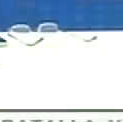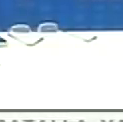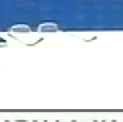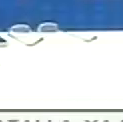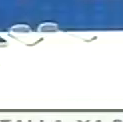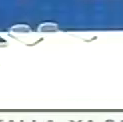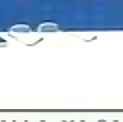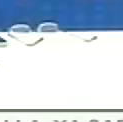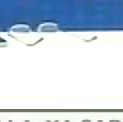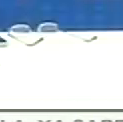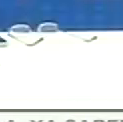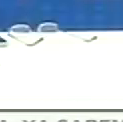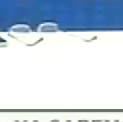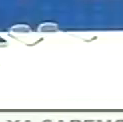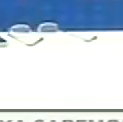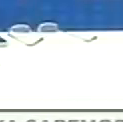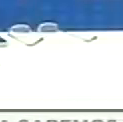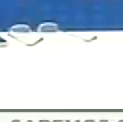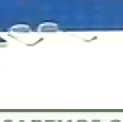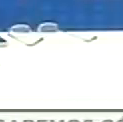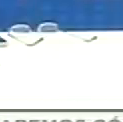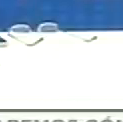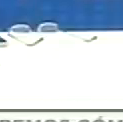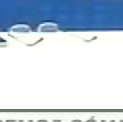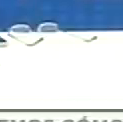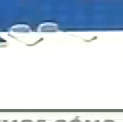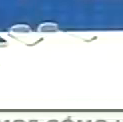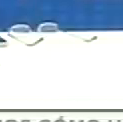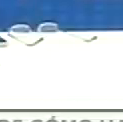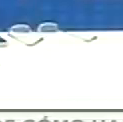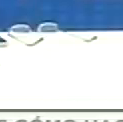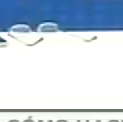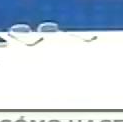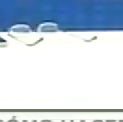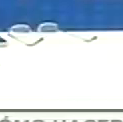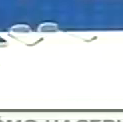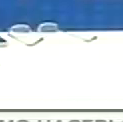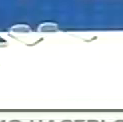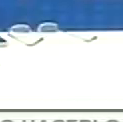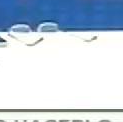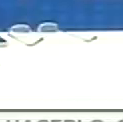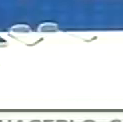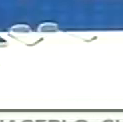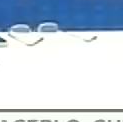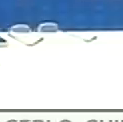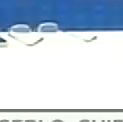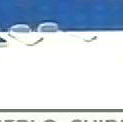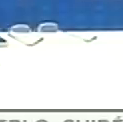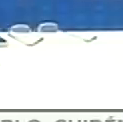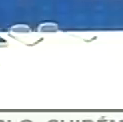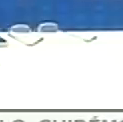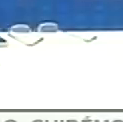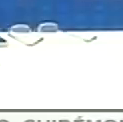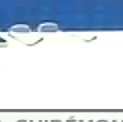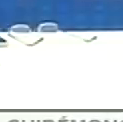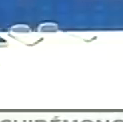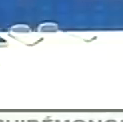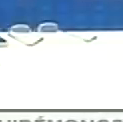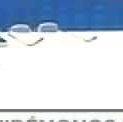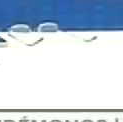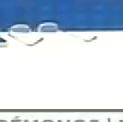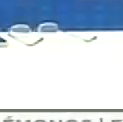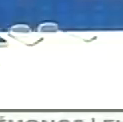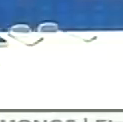sobre política, participación, ciudadanía e innovación social. Del Congreso